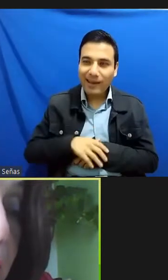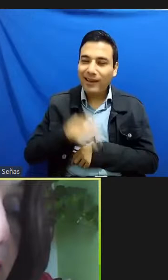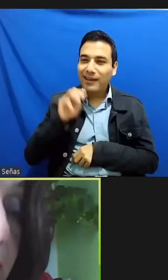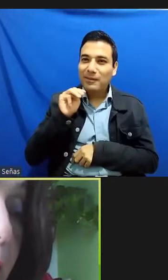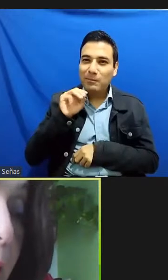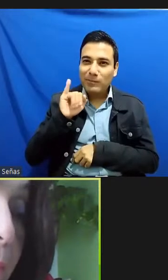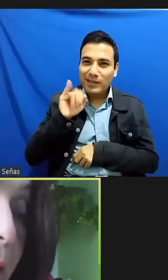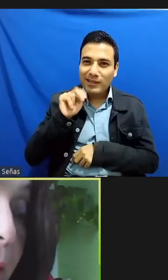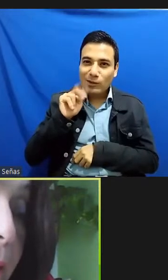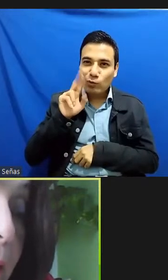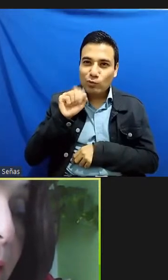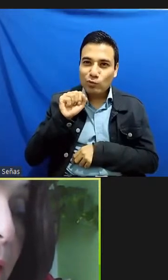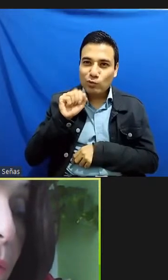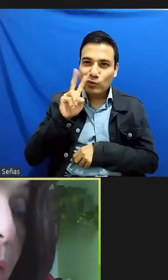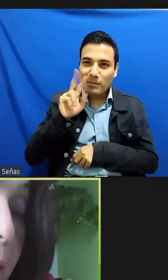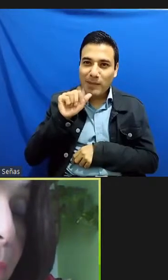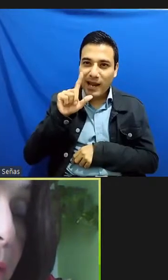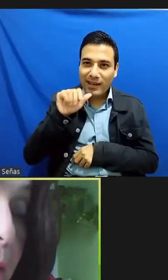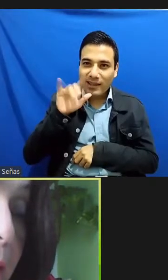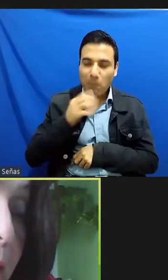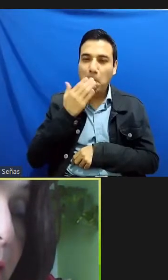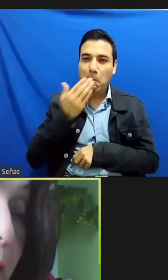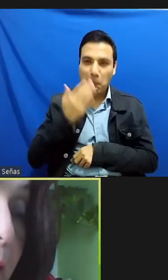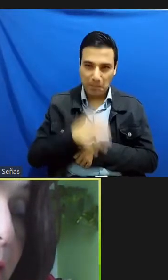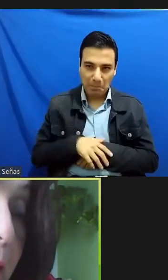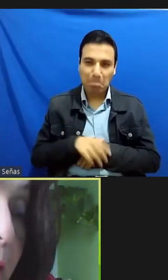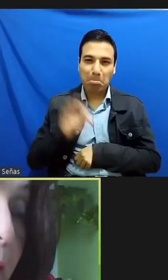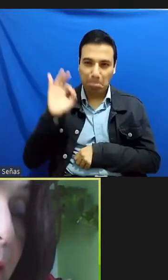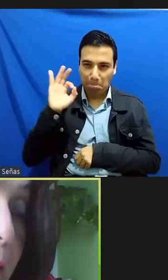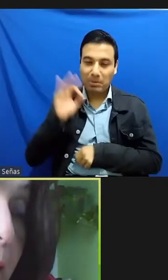esto es al margen del lenguaje político